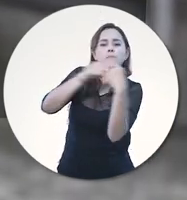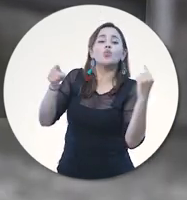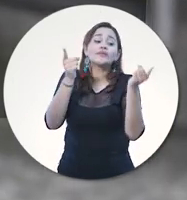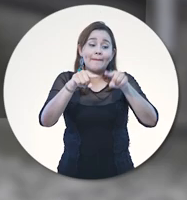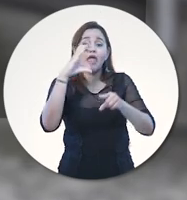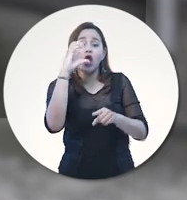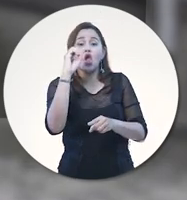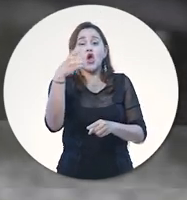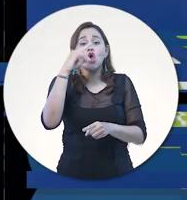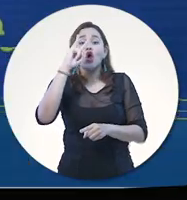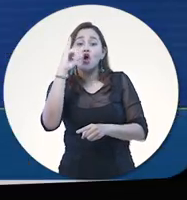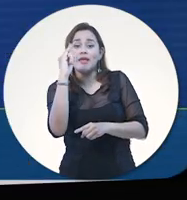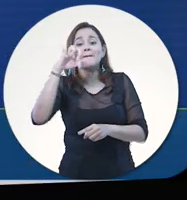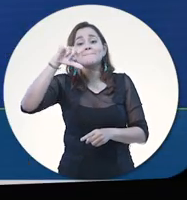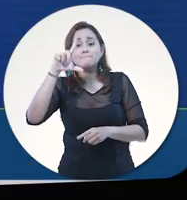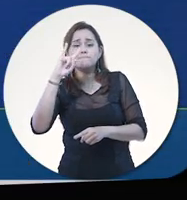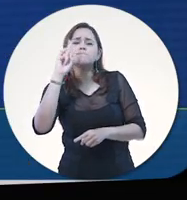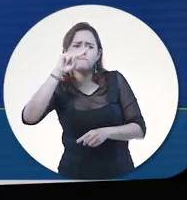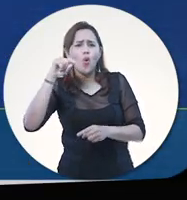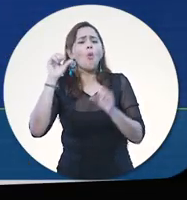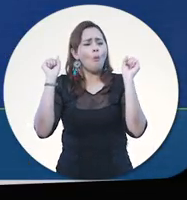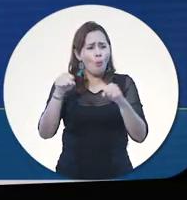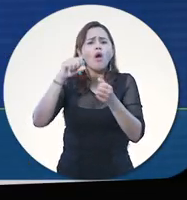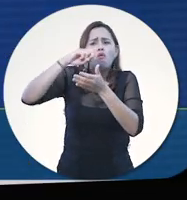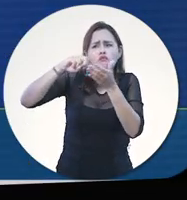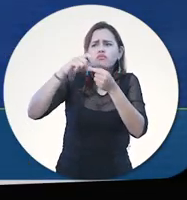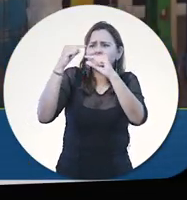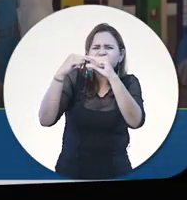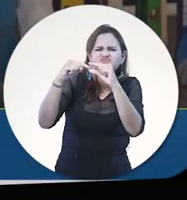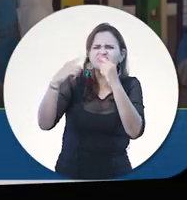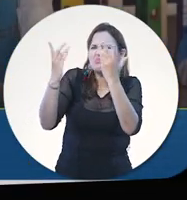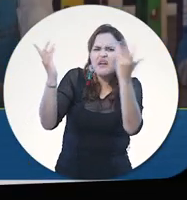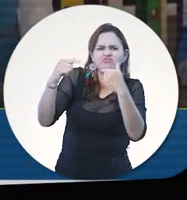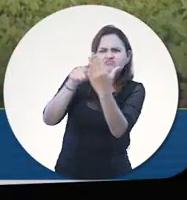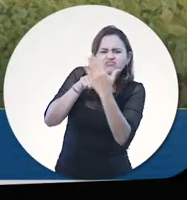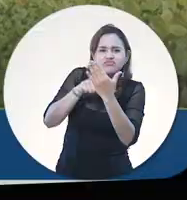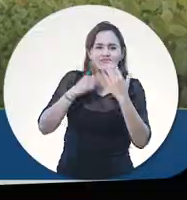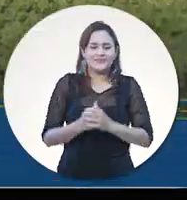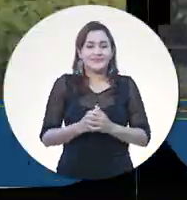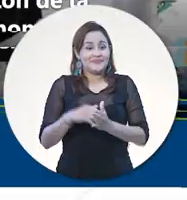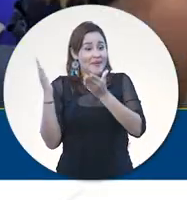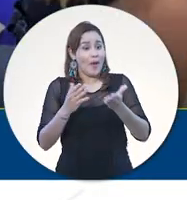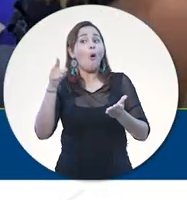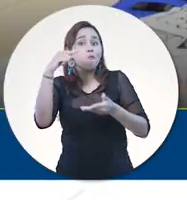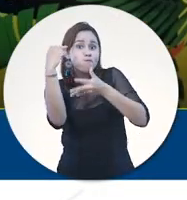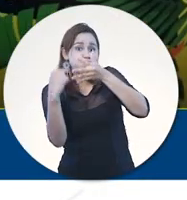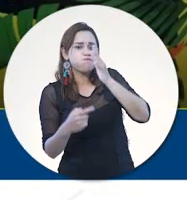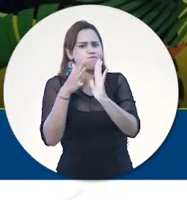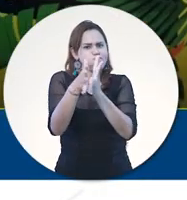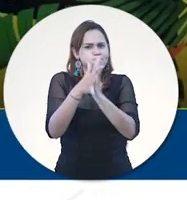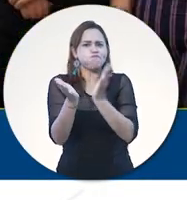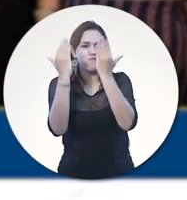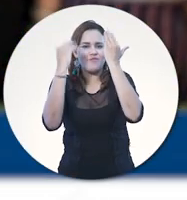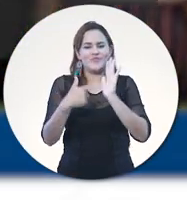mejora continua. Bienvenido. Aquí encuentras información completa sobre cada programa académico. Una